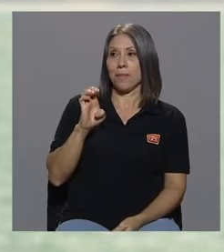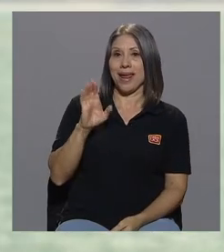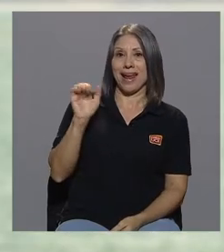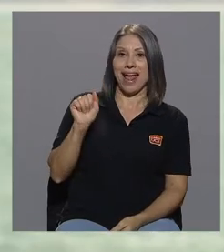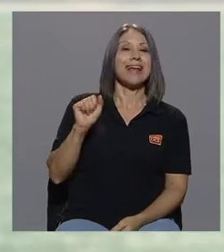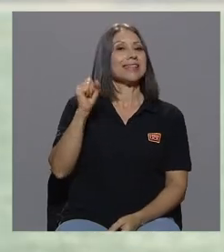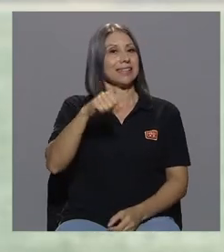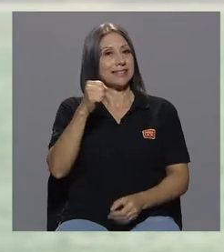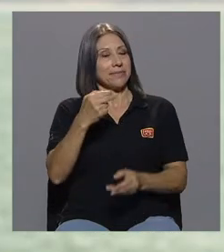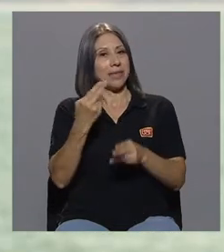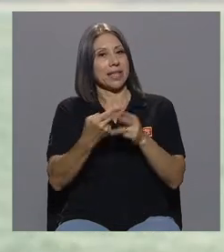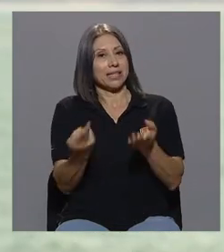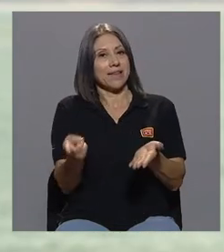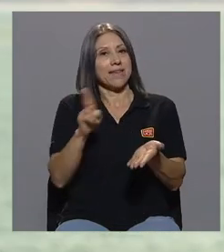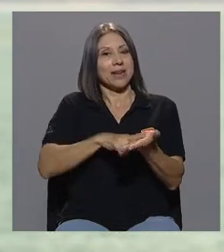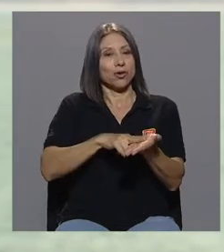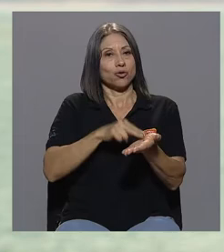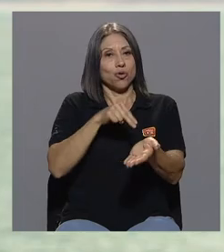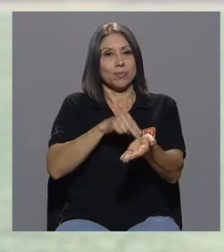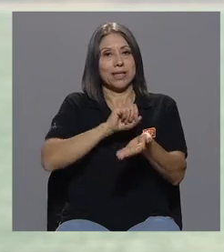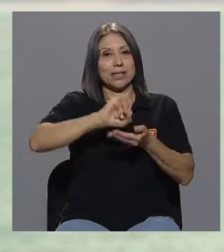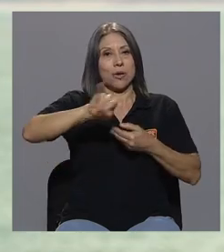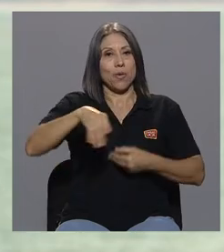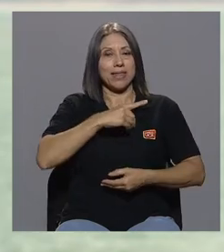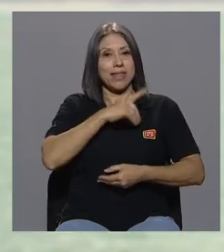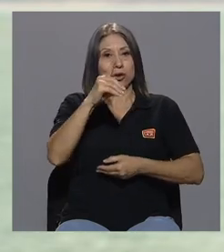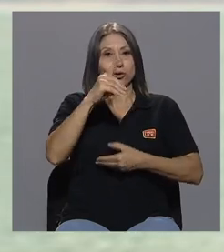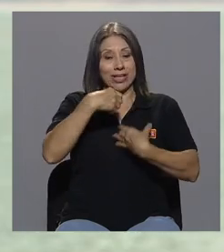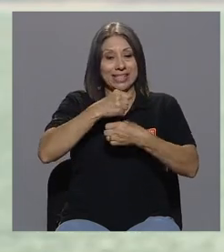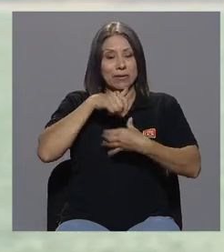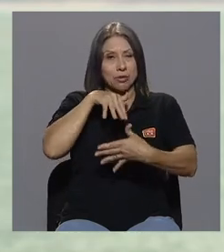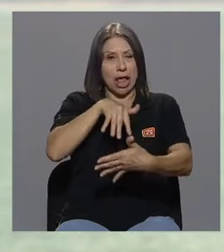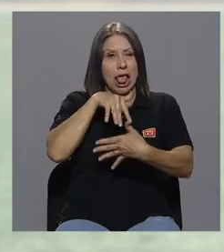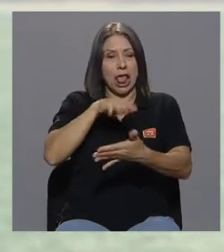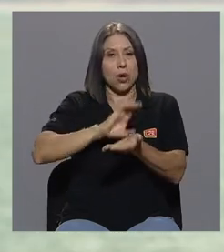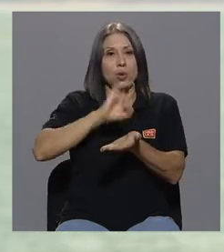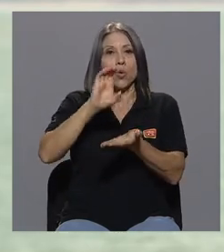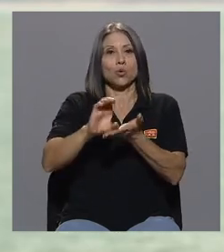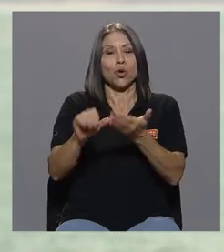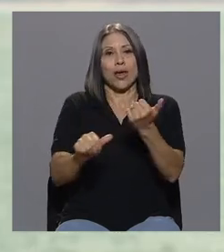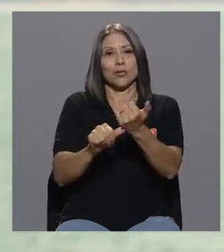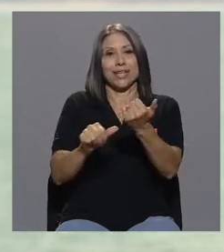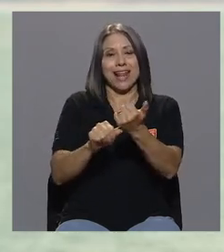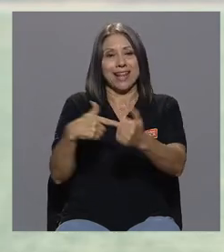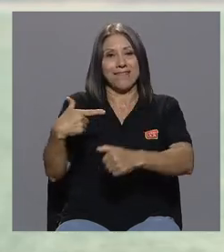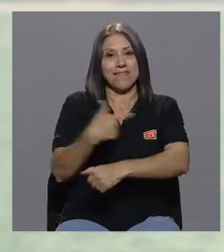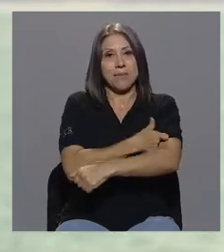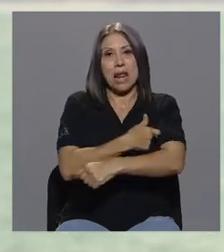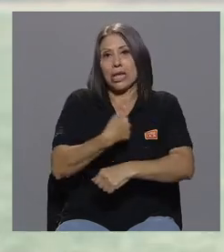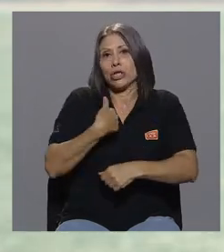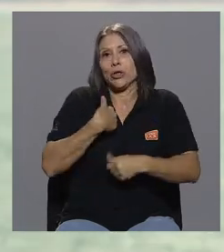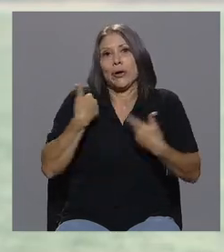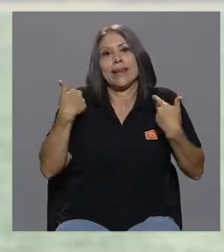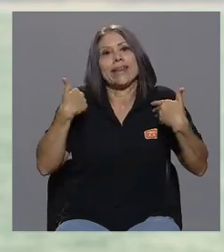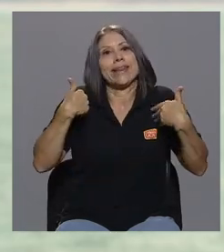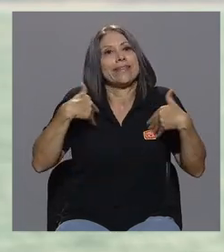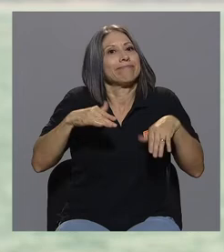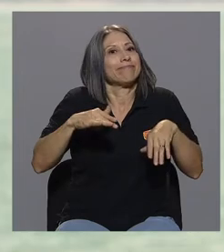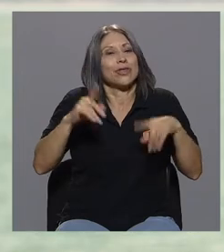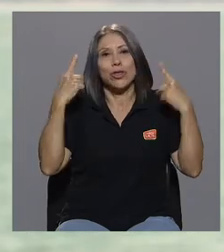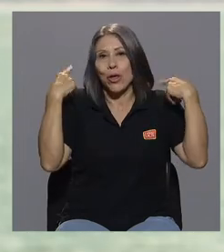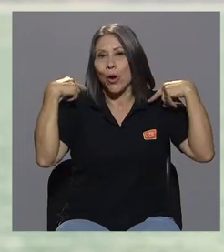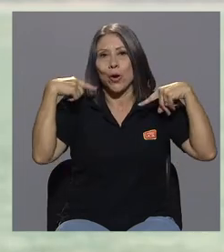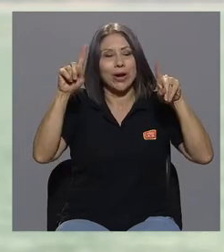y hacer el curso de auxiliares. Yo ni tan siquiera logré pasar las pruebas